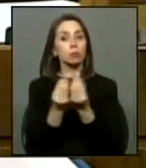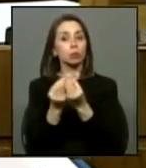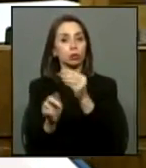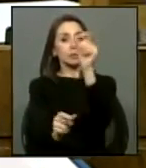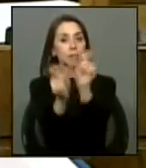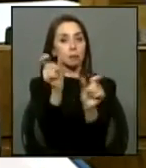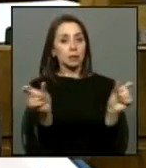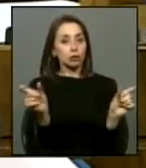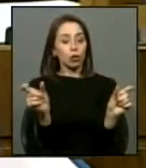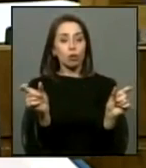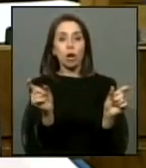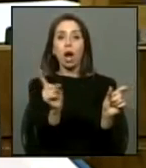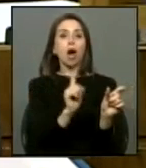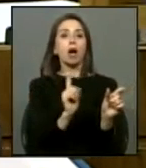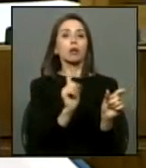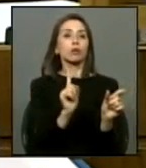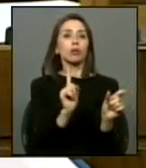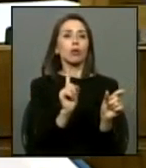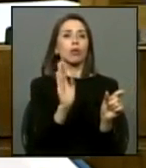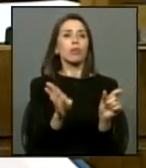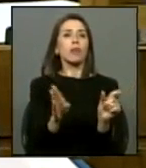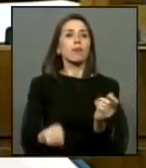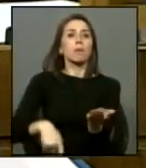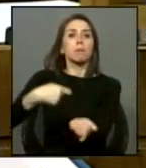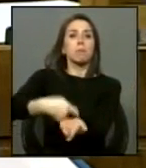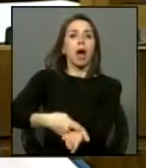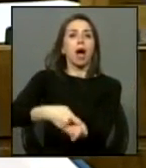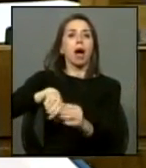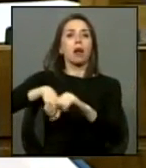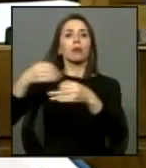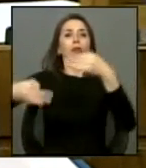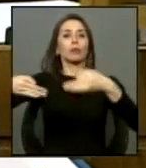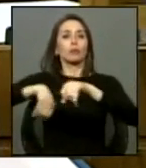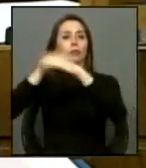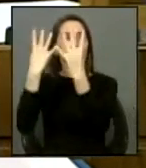que tal vez no correspondan que estén pagando lo que deberían estar pagando